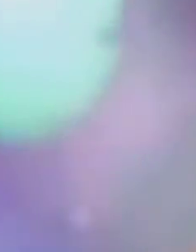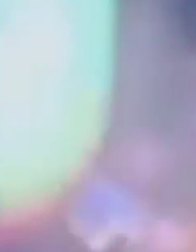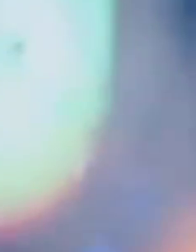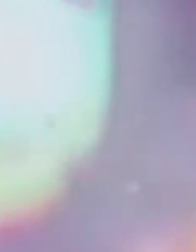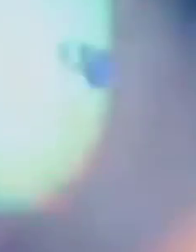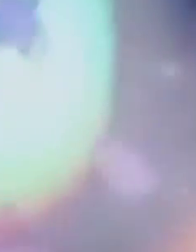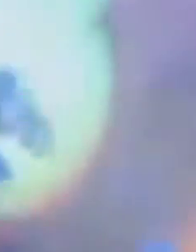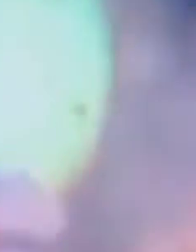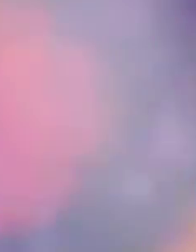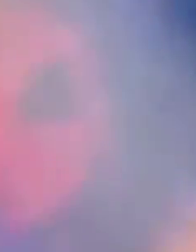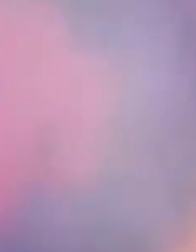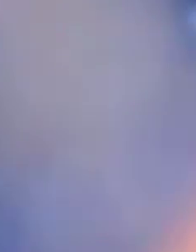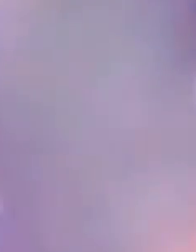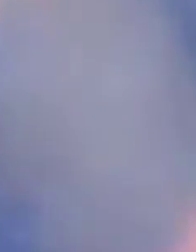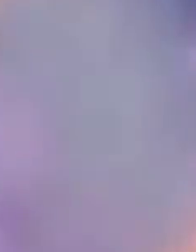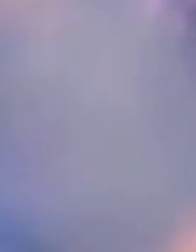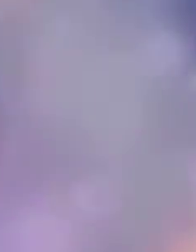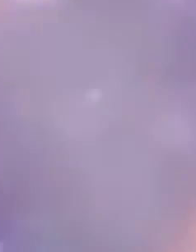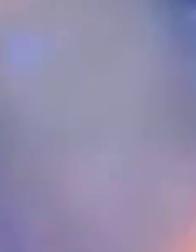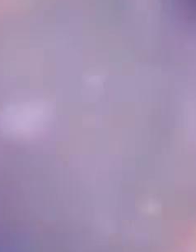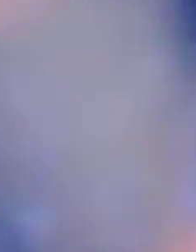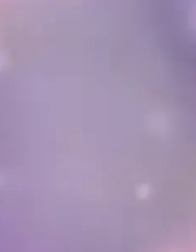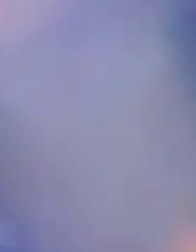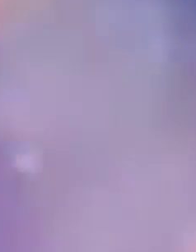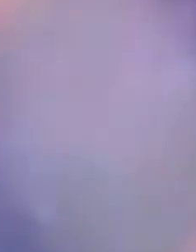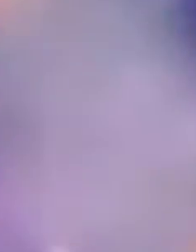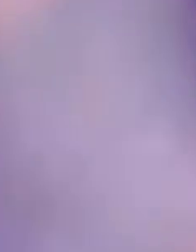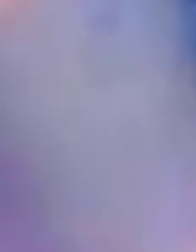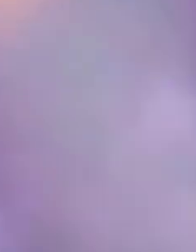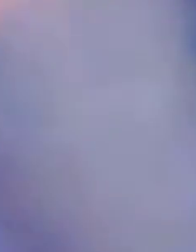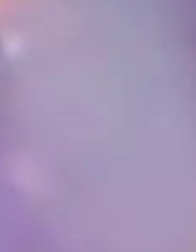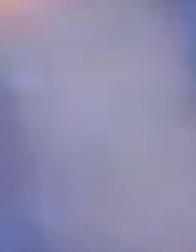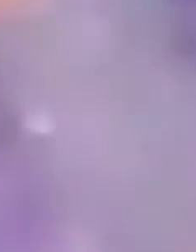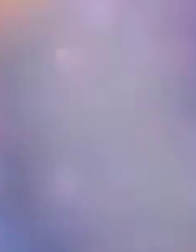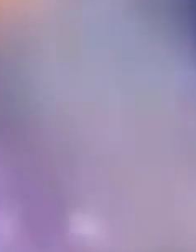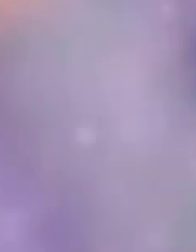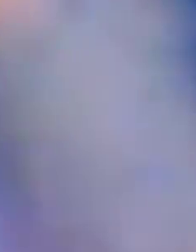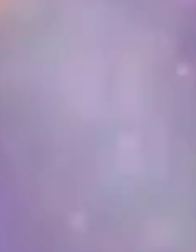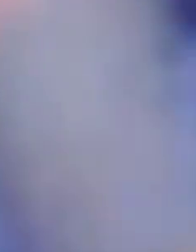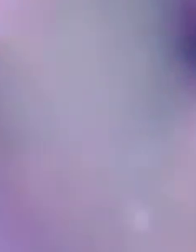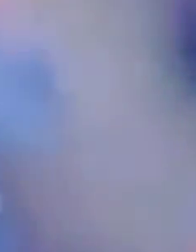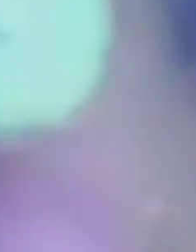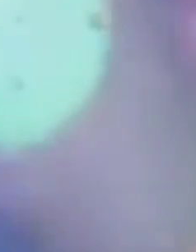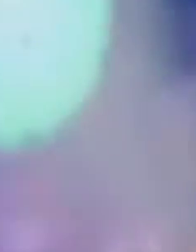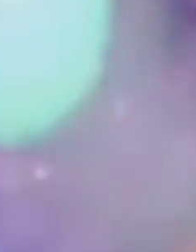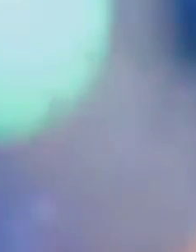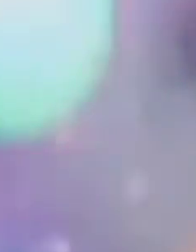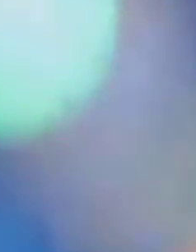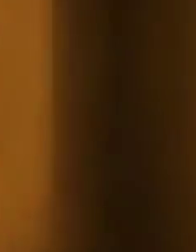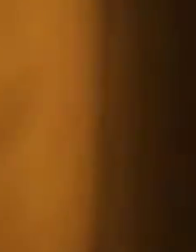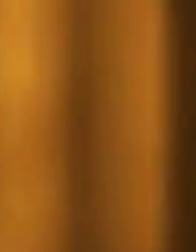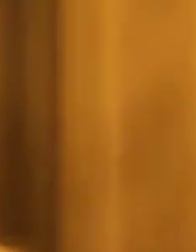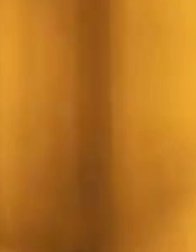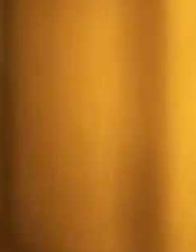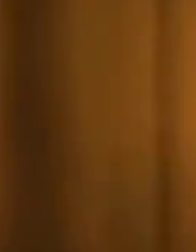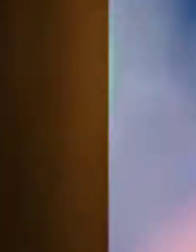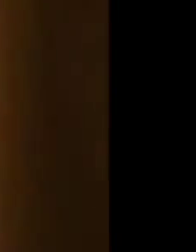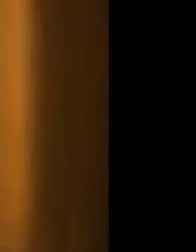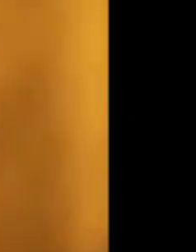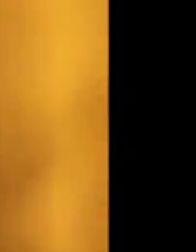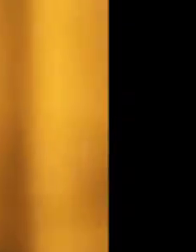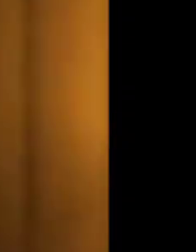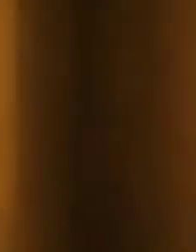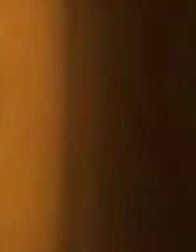informado. Aquí se apoya a la 4T. Y no se les olviden sus importantísimos likes,